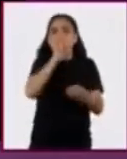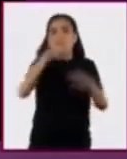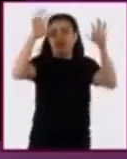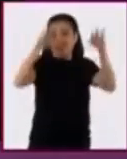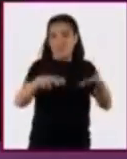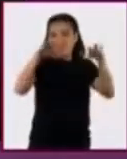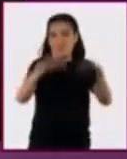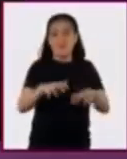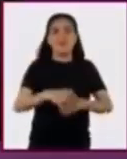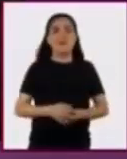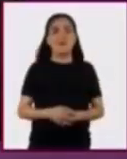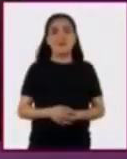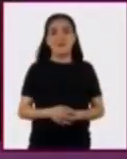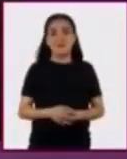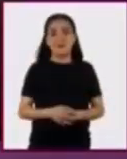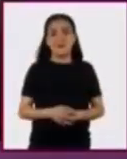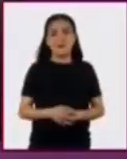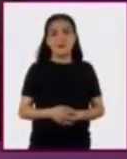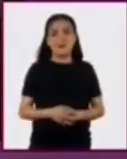lluvia.